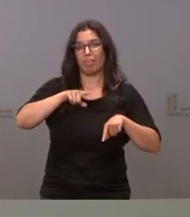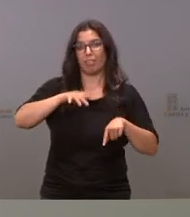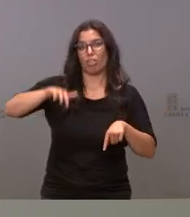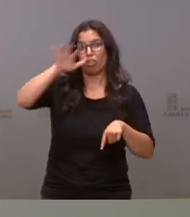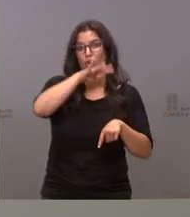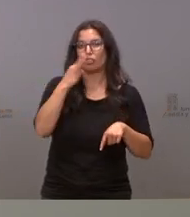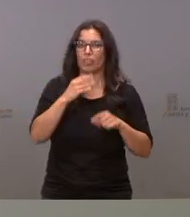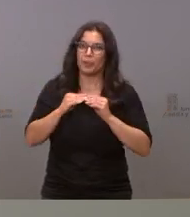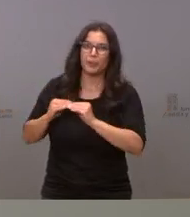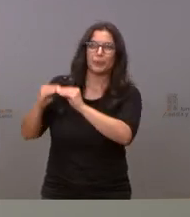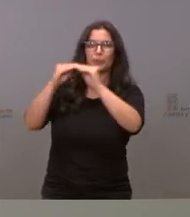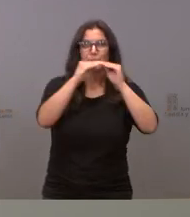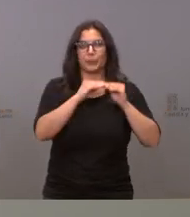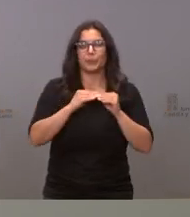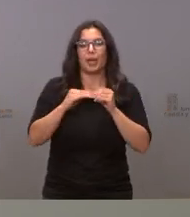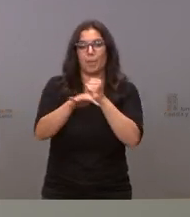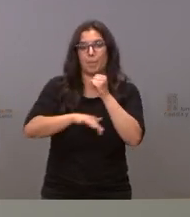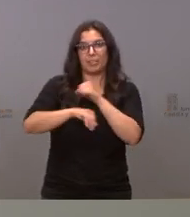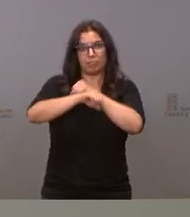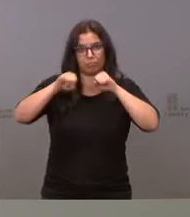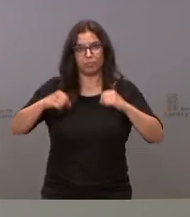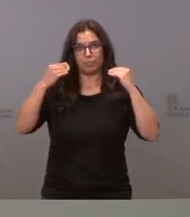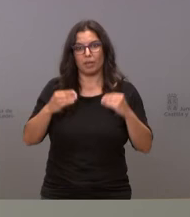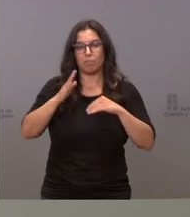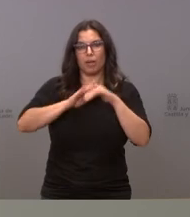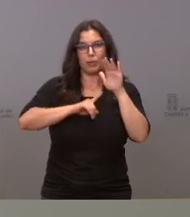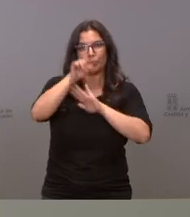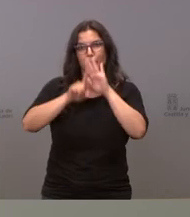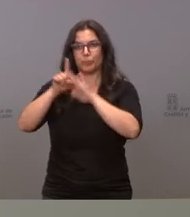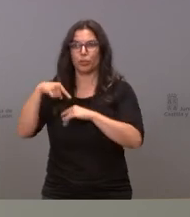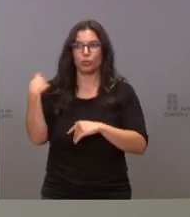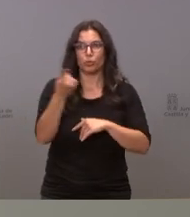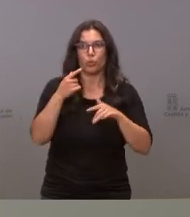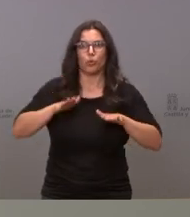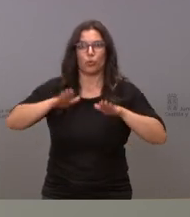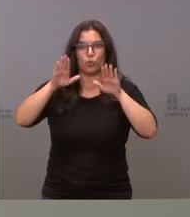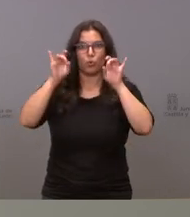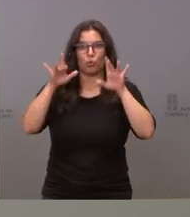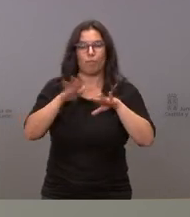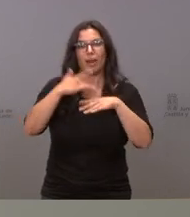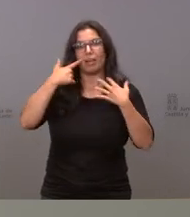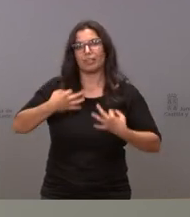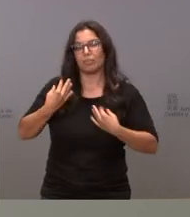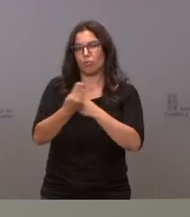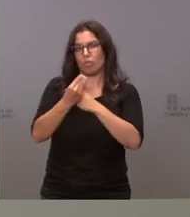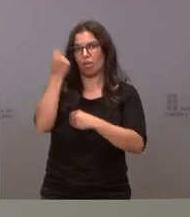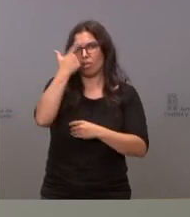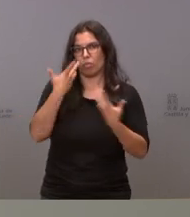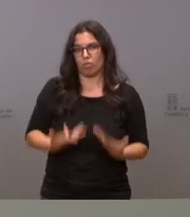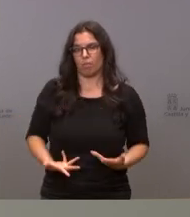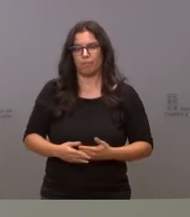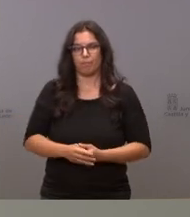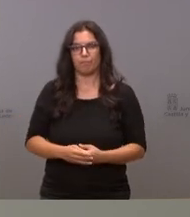hay que homogenizar hay que sentar las bases para poder garantizar de verdad los cuidados paliativos de calidad en nuestra comunidad